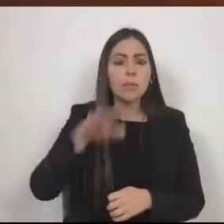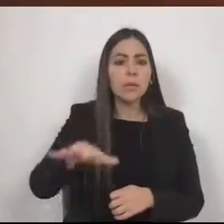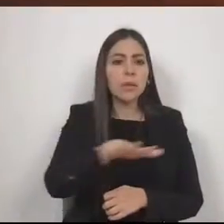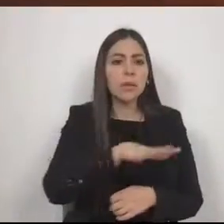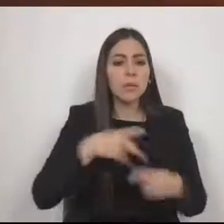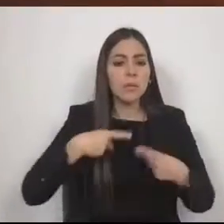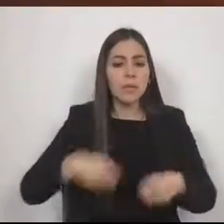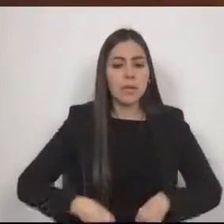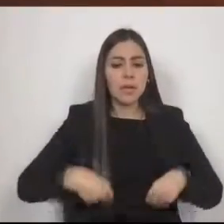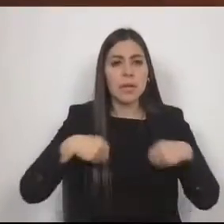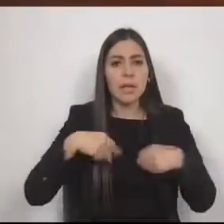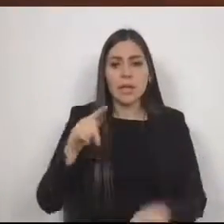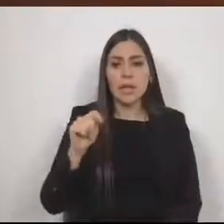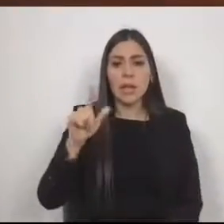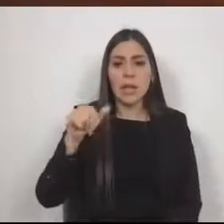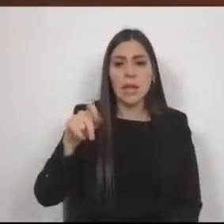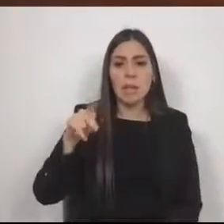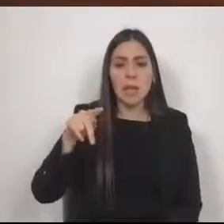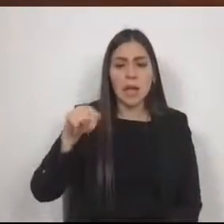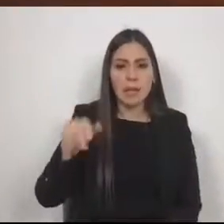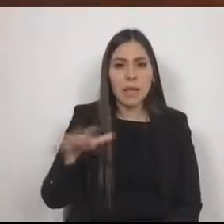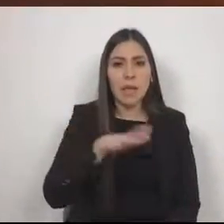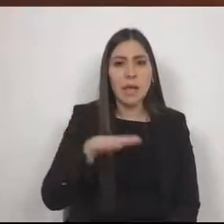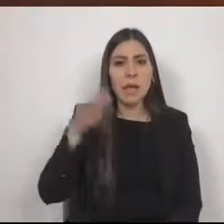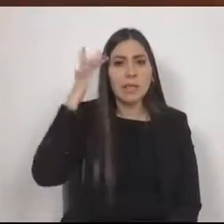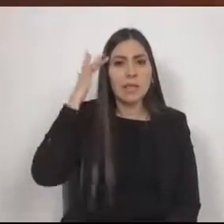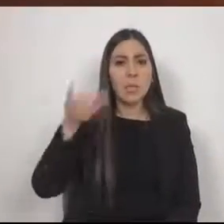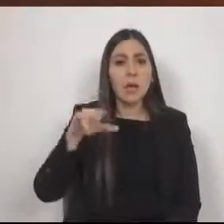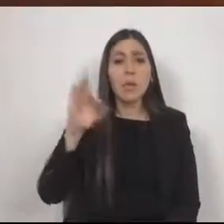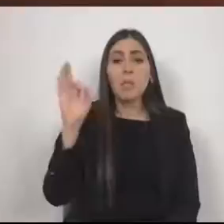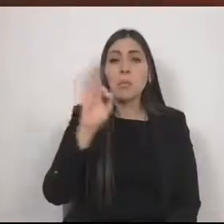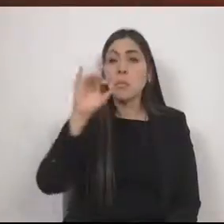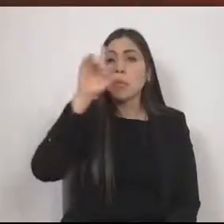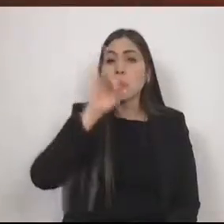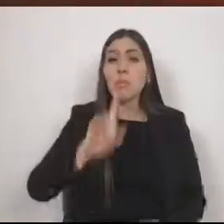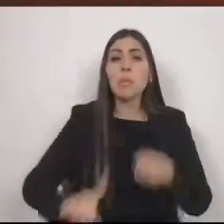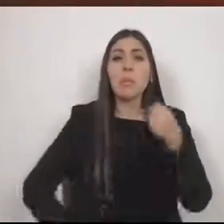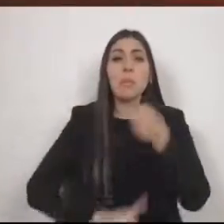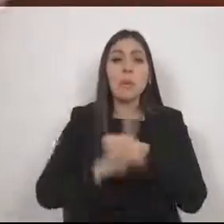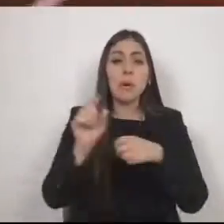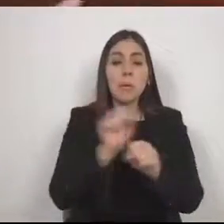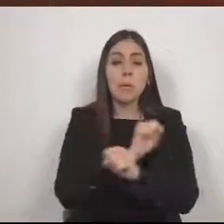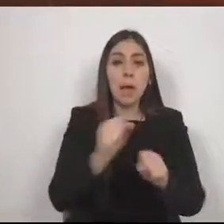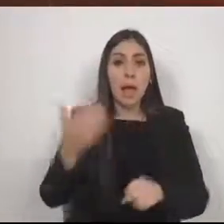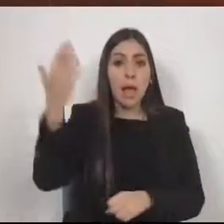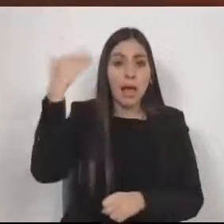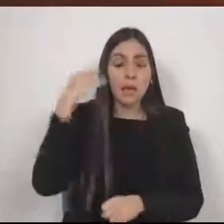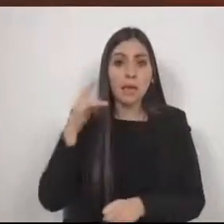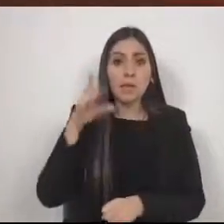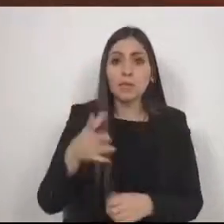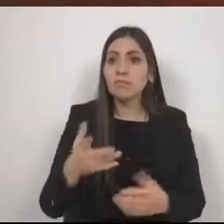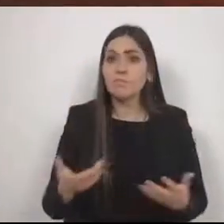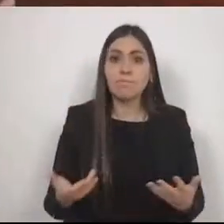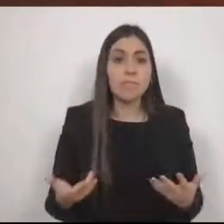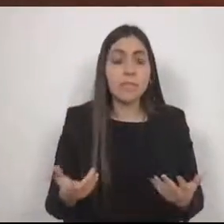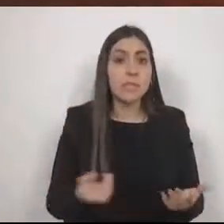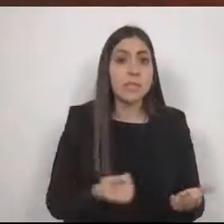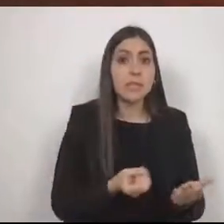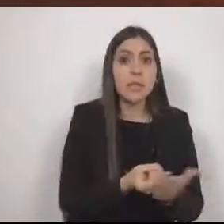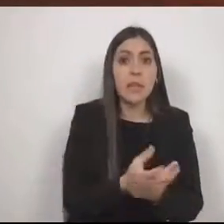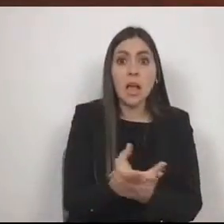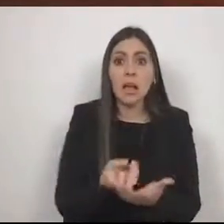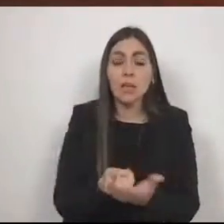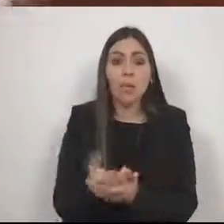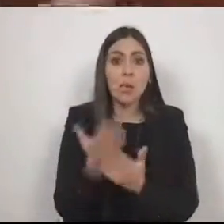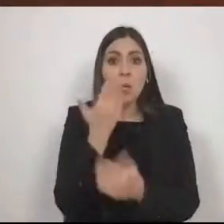porque cualquier explosión o cualquier problema como los que ya hemos vivido ahí, la verdad es que no hay salidas, no hay salidas peatonales,